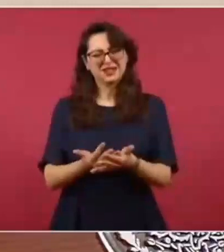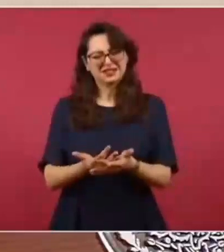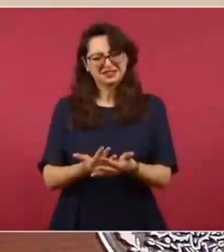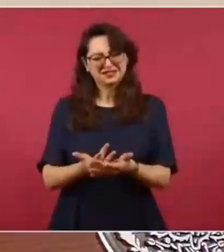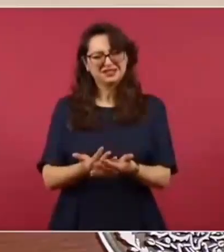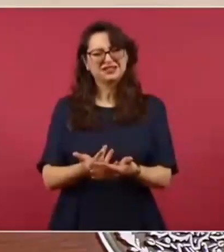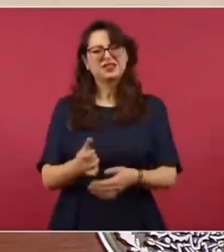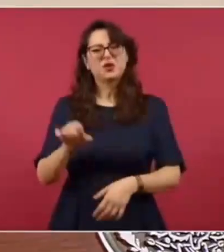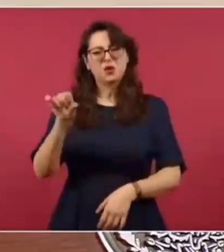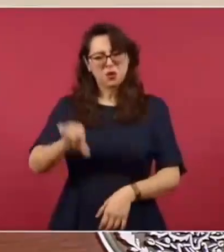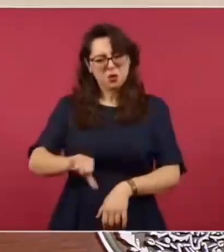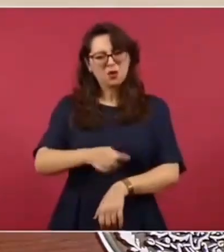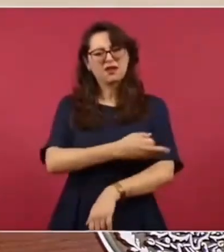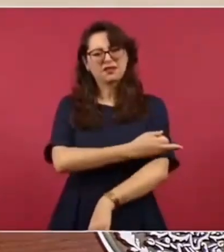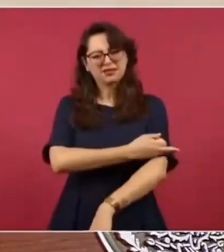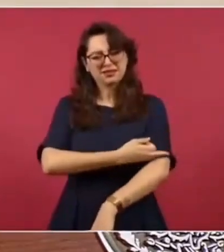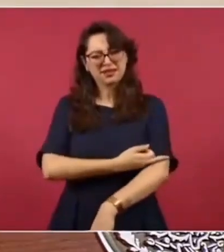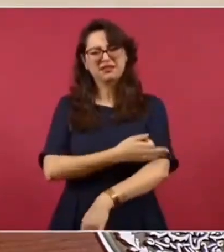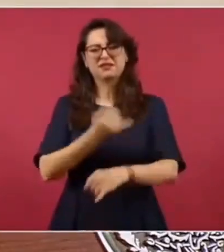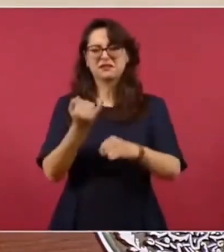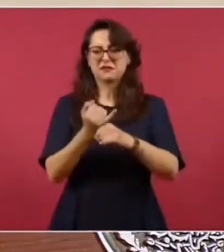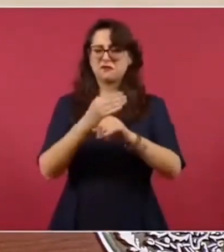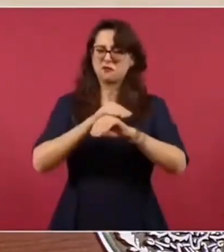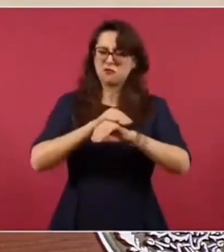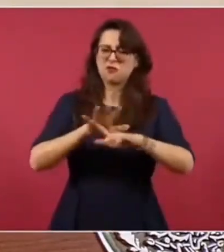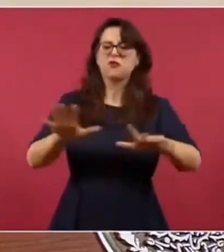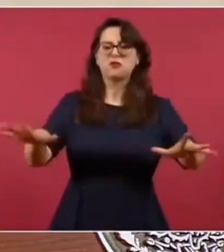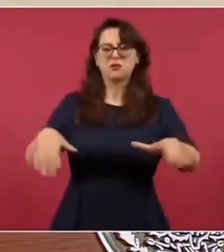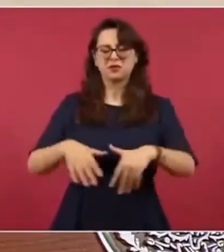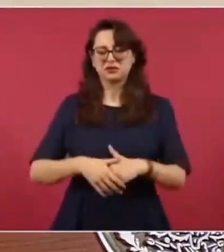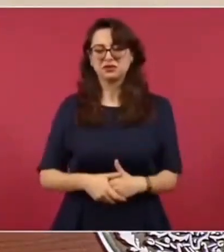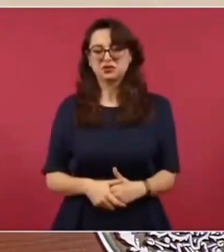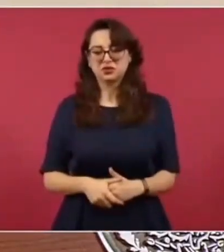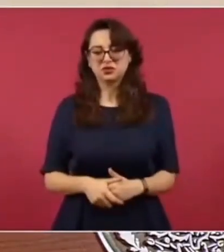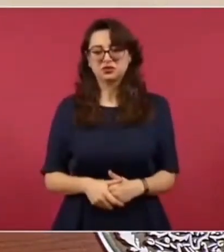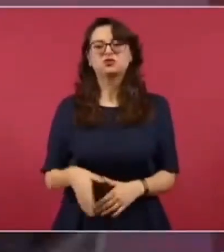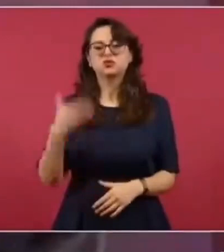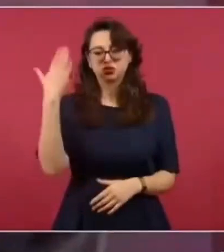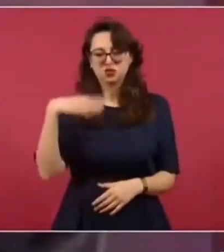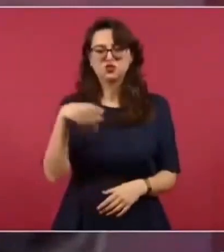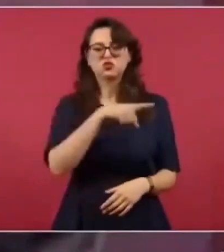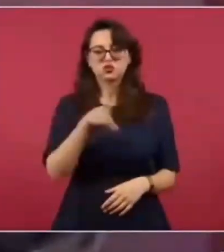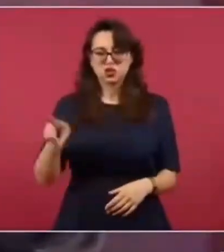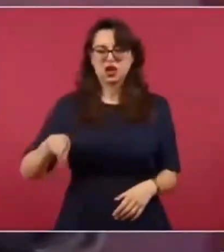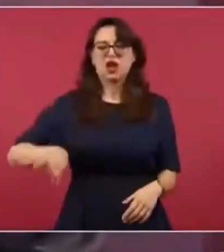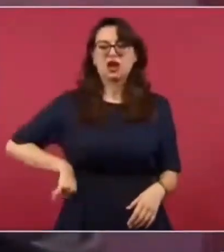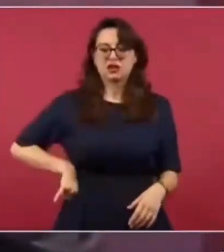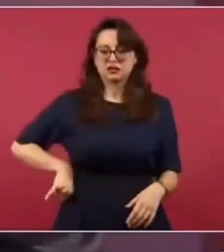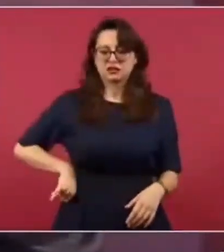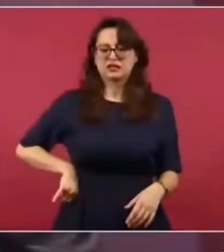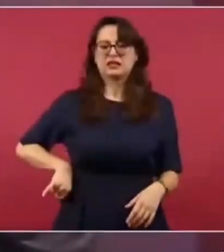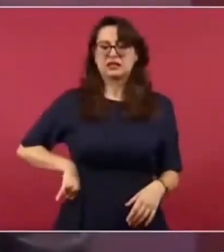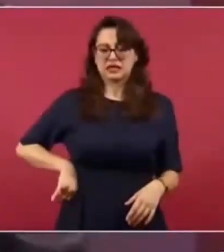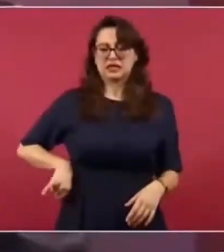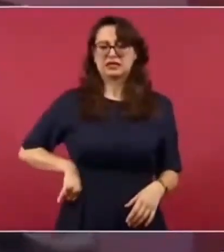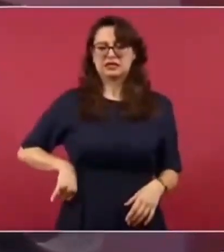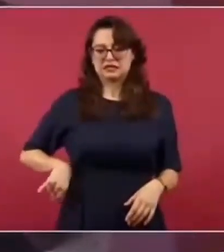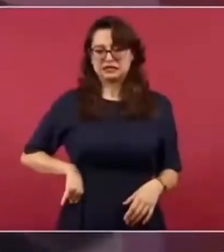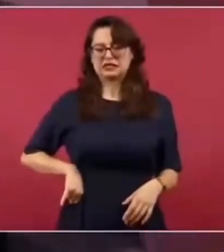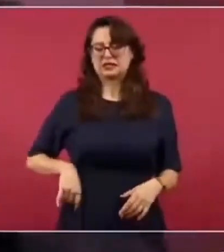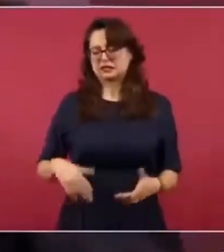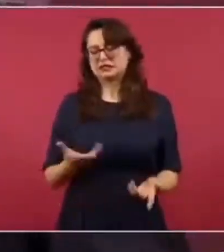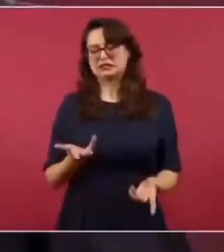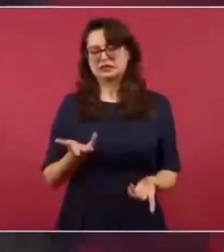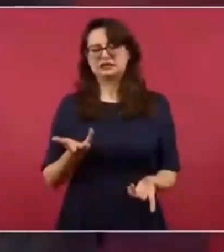Yo sé que ustedes están muy interesados en esto, más que por